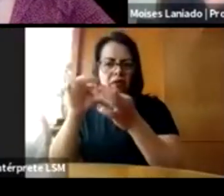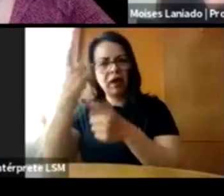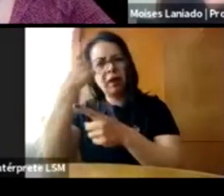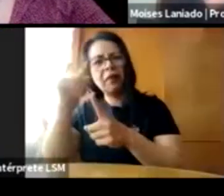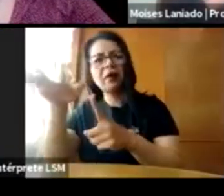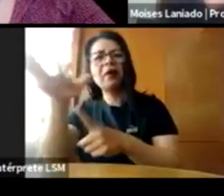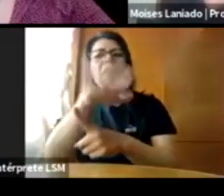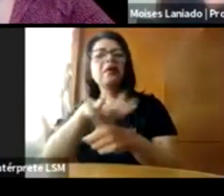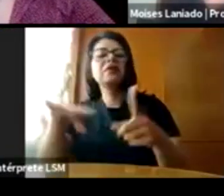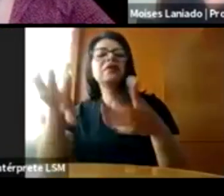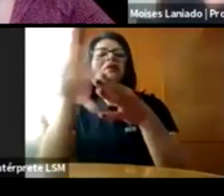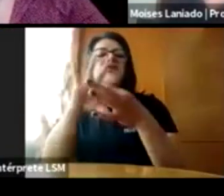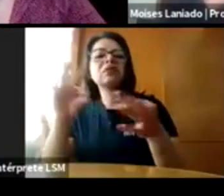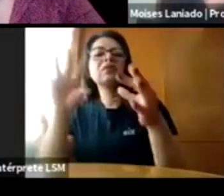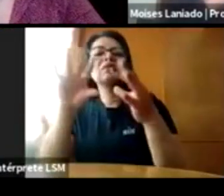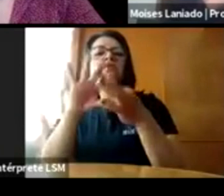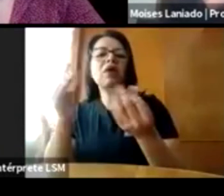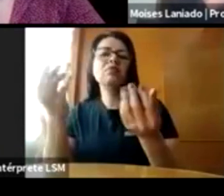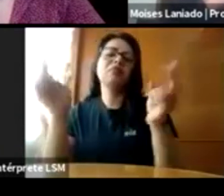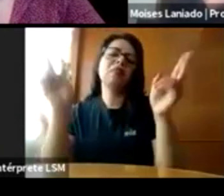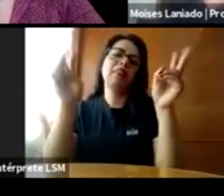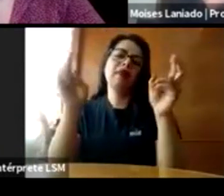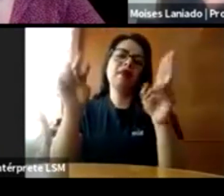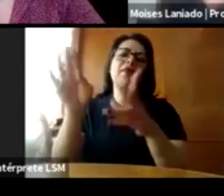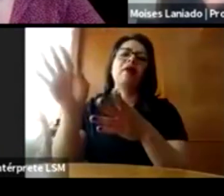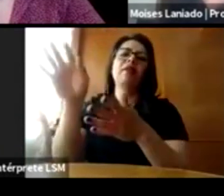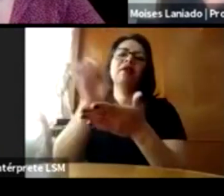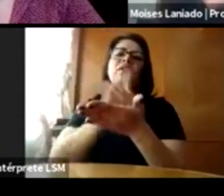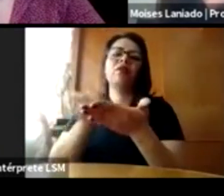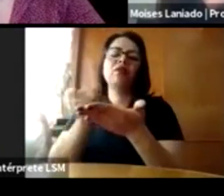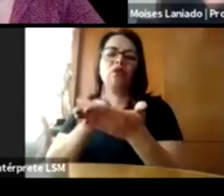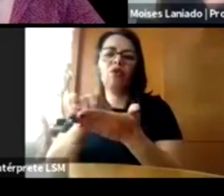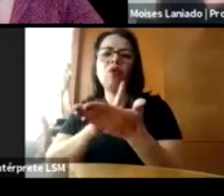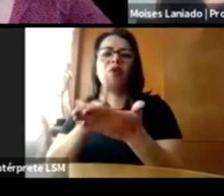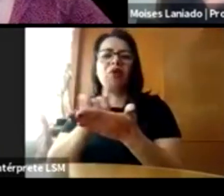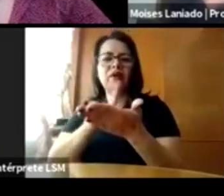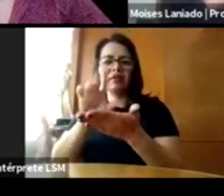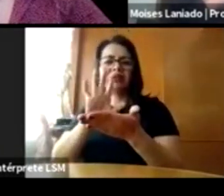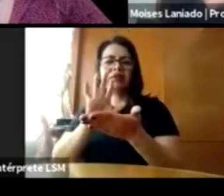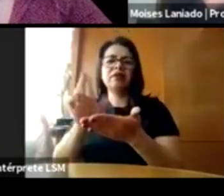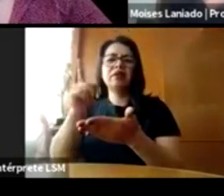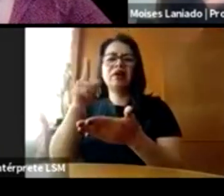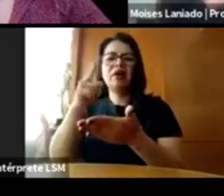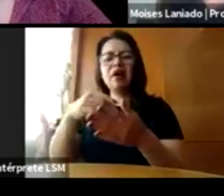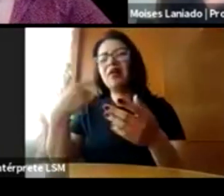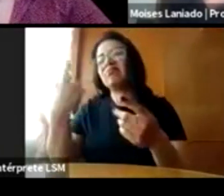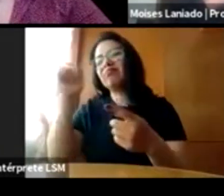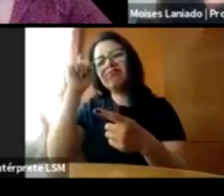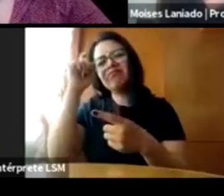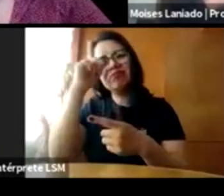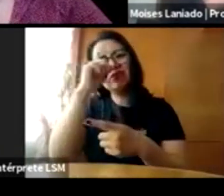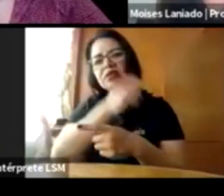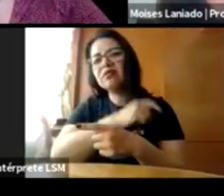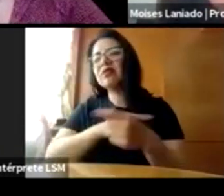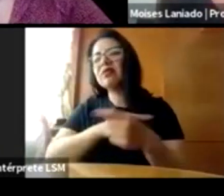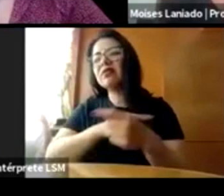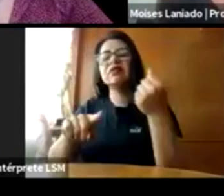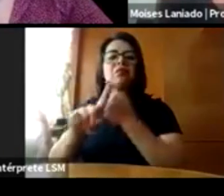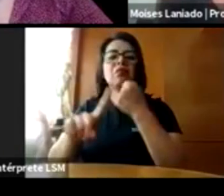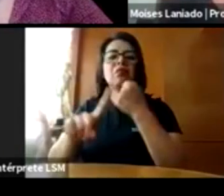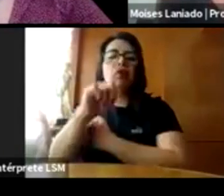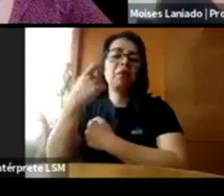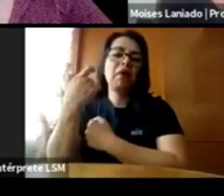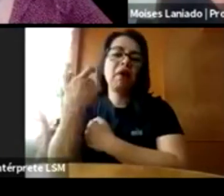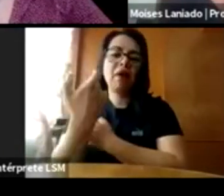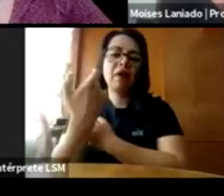significaba en materia del narcotráfico un fuerte golpe desde la Unidad de Inteligencia Financiera contra determinado cártel. Pero